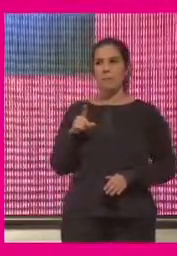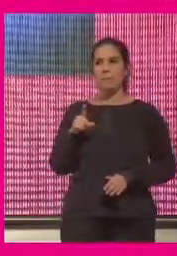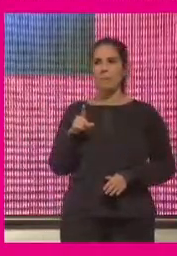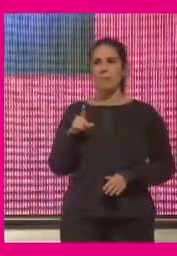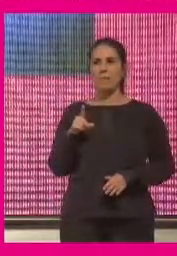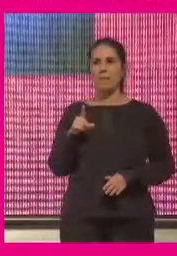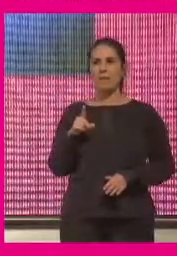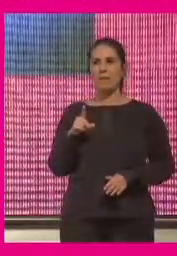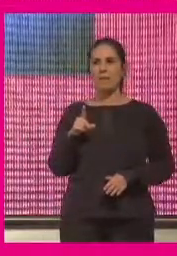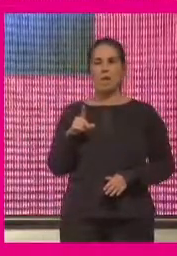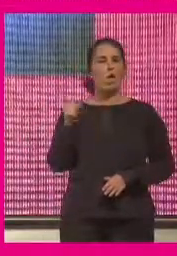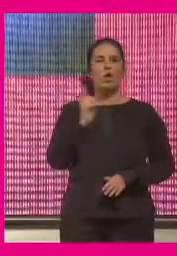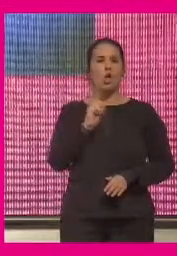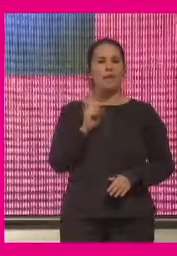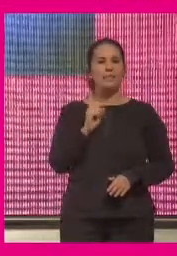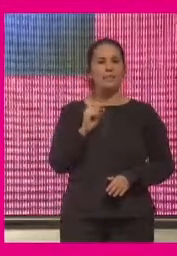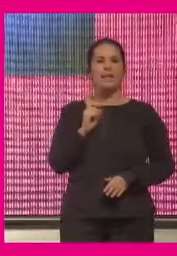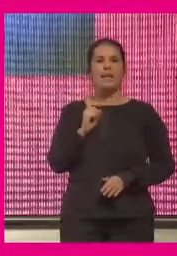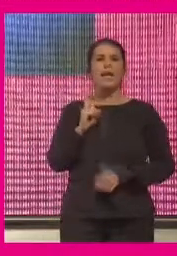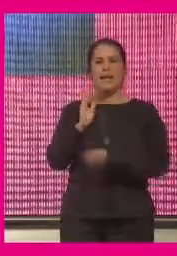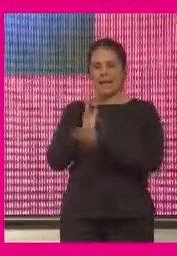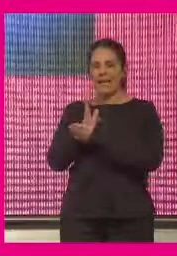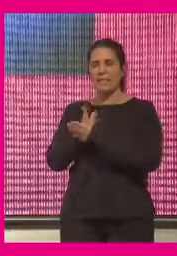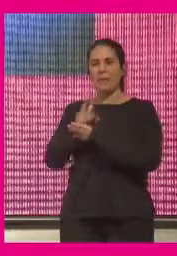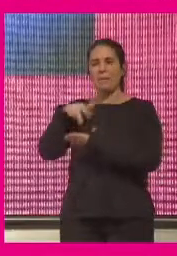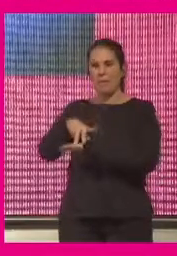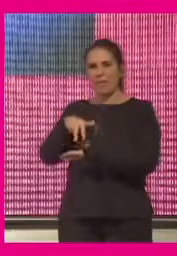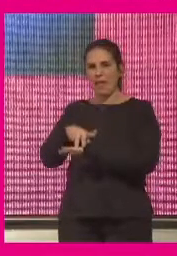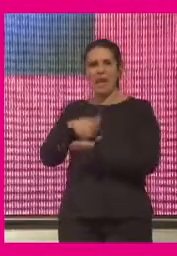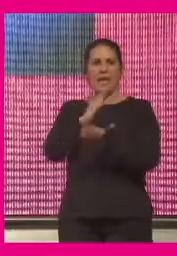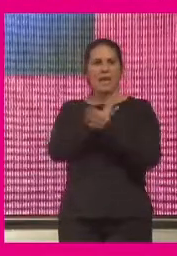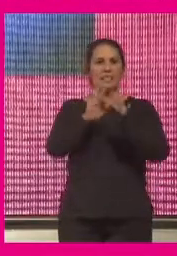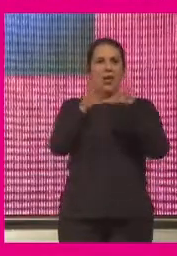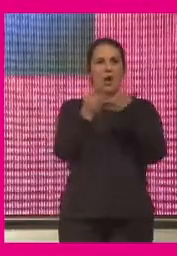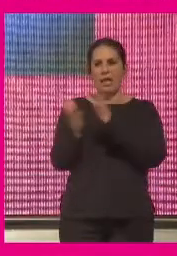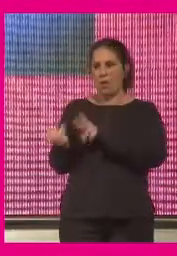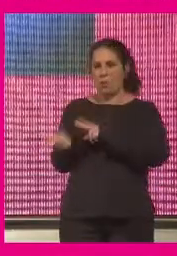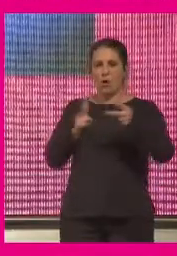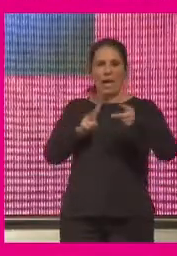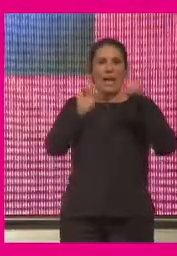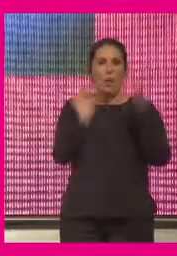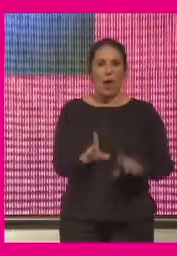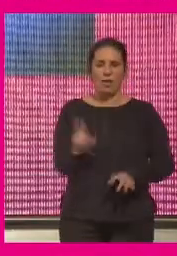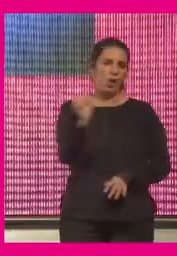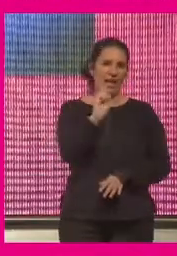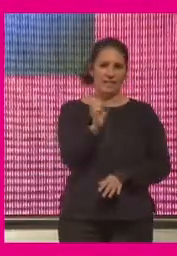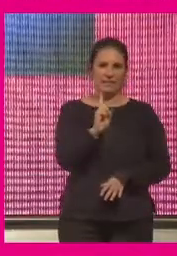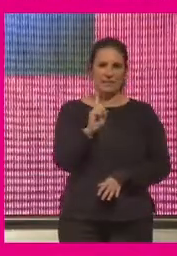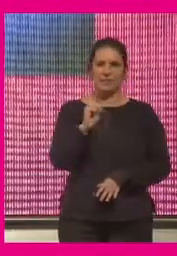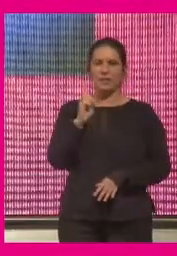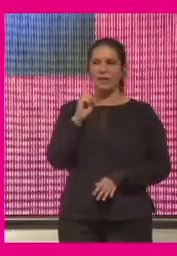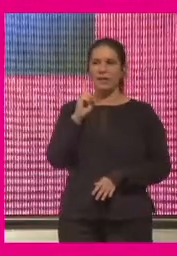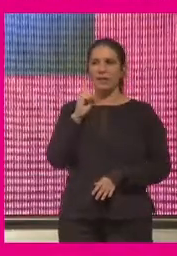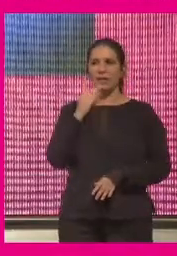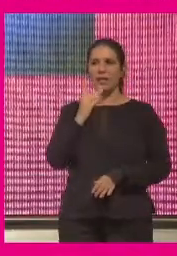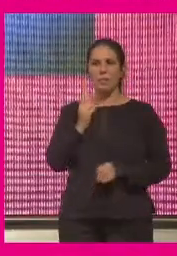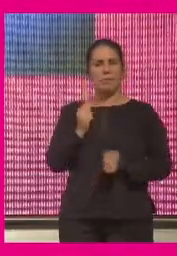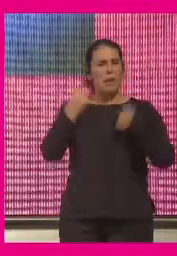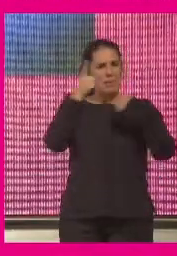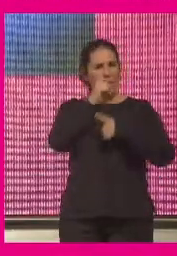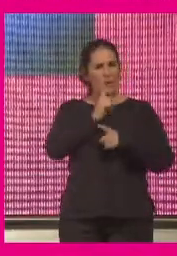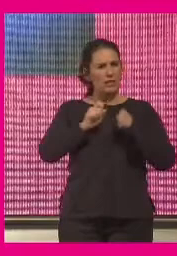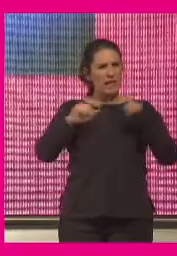y hacer la misma clase que hacías presencial y a mí me recuerda pongo el ejemplo del primer anuncio que hubo en la televisión